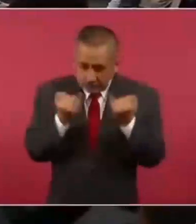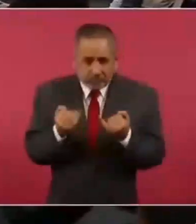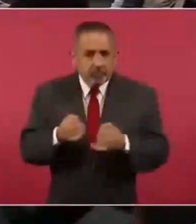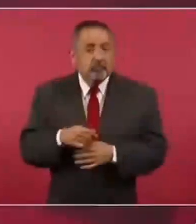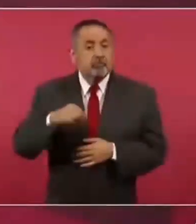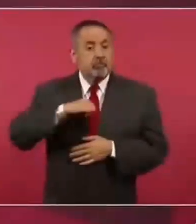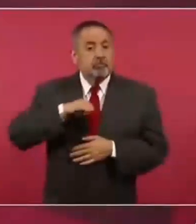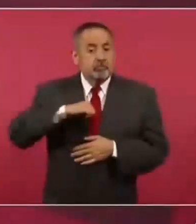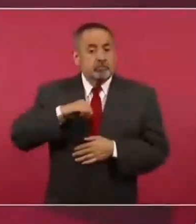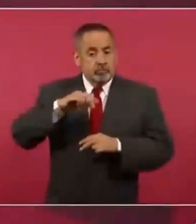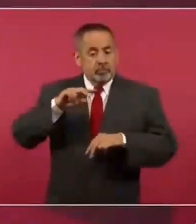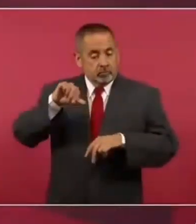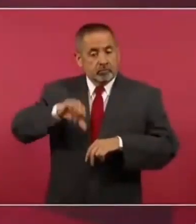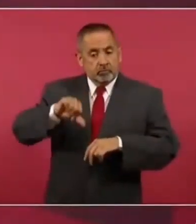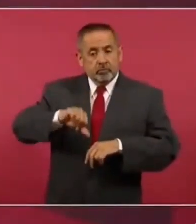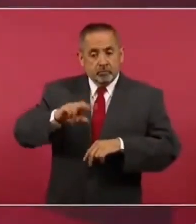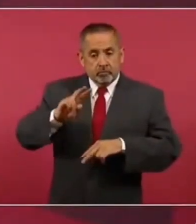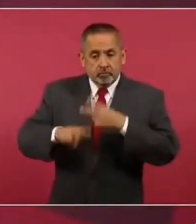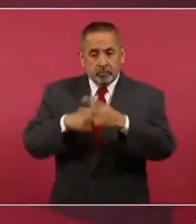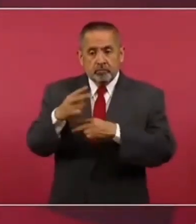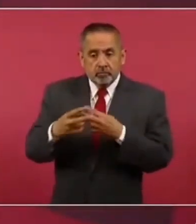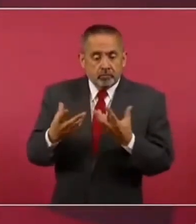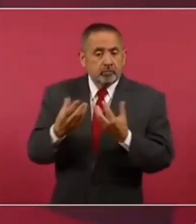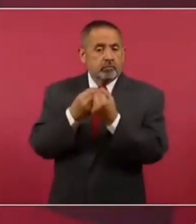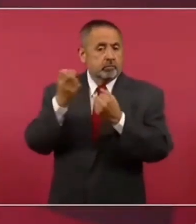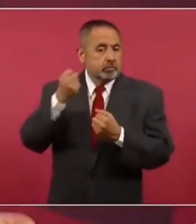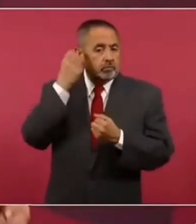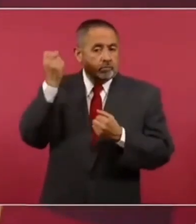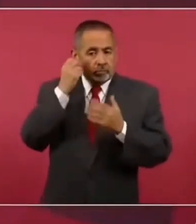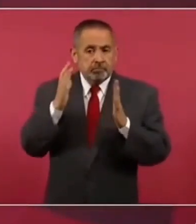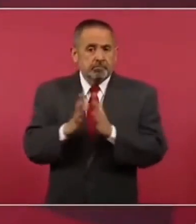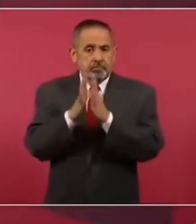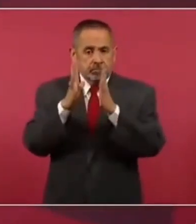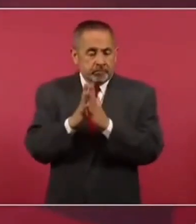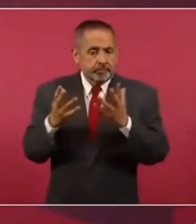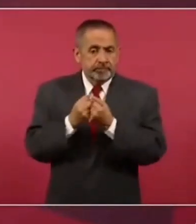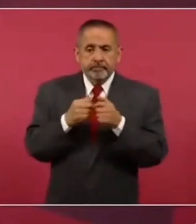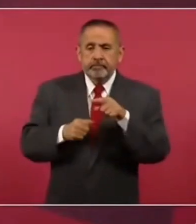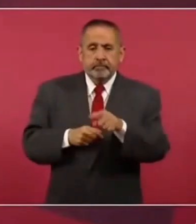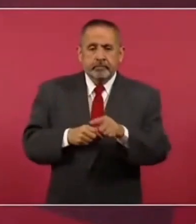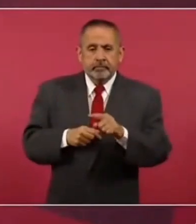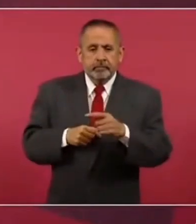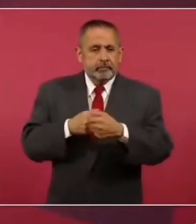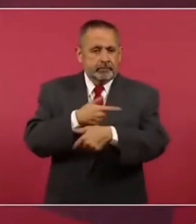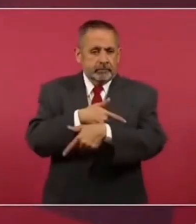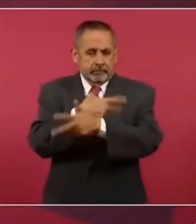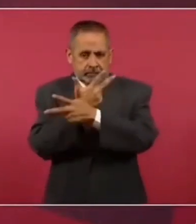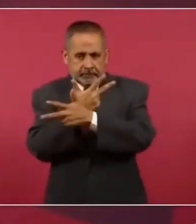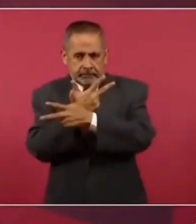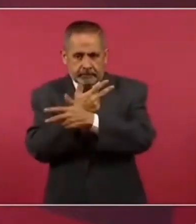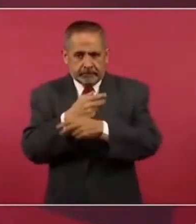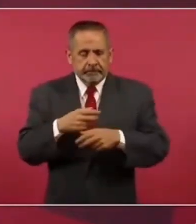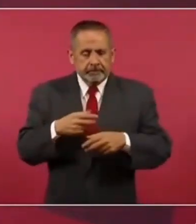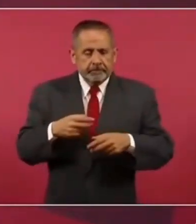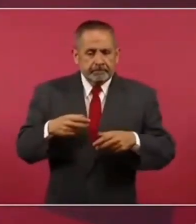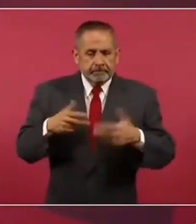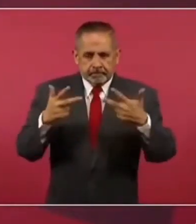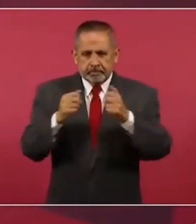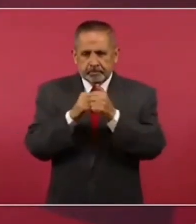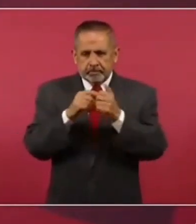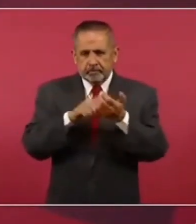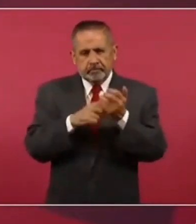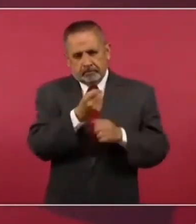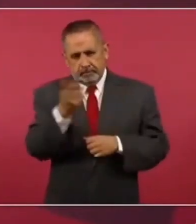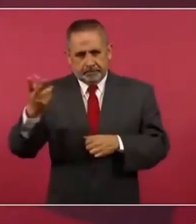Hoy voy a participar en una videoconferencia con